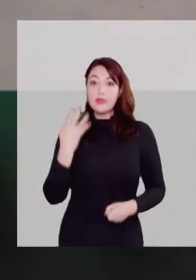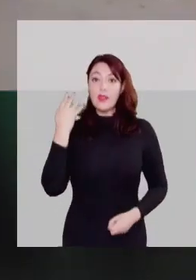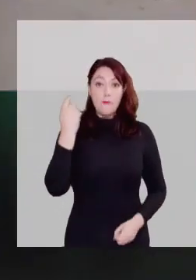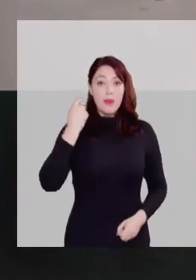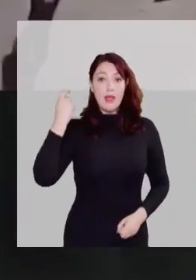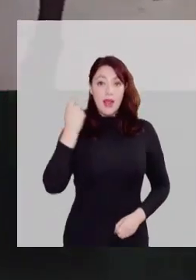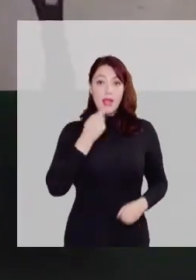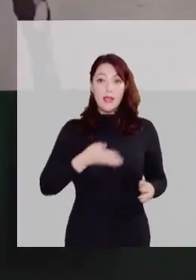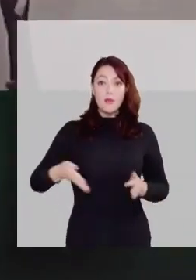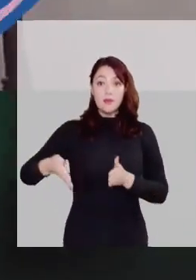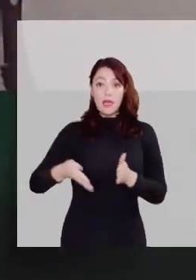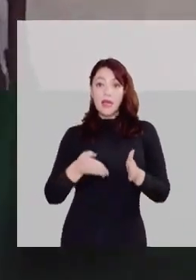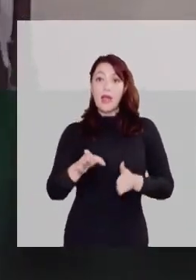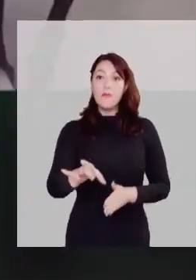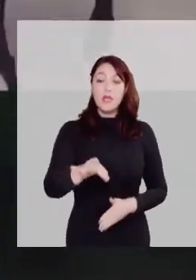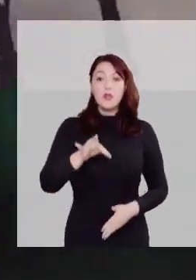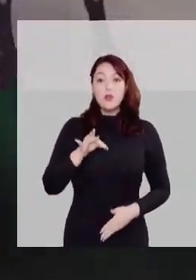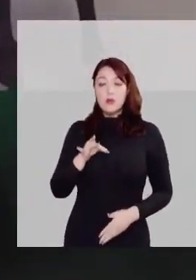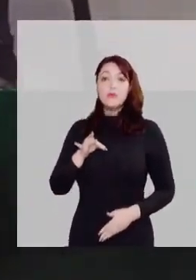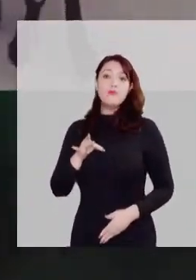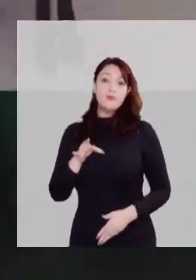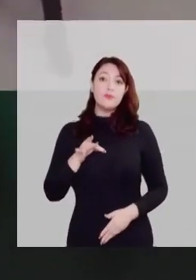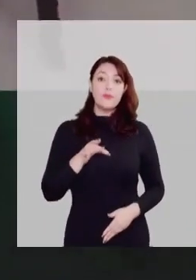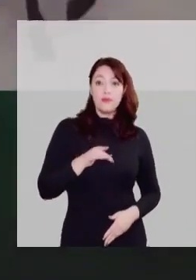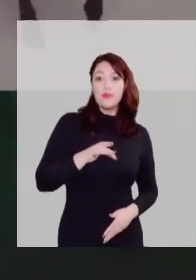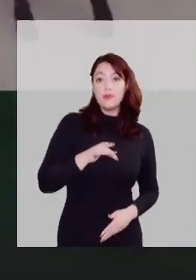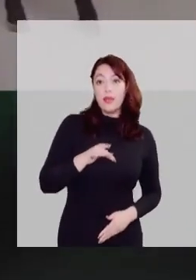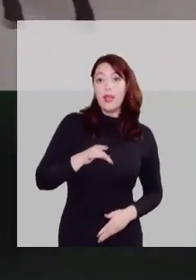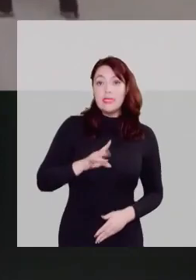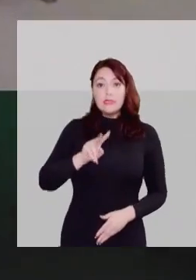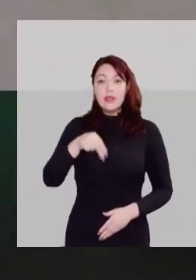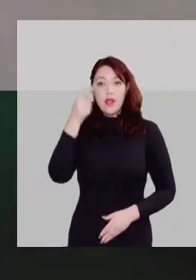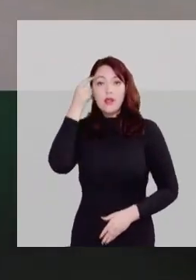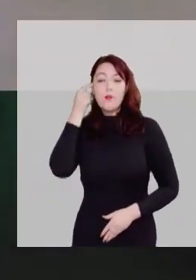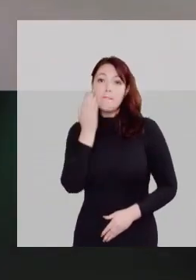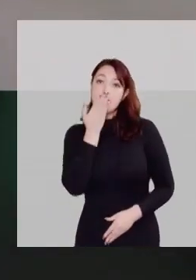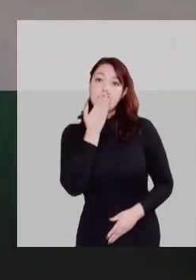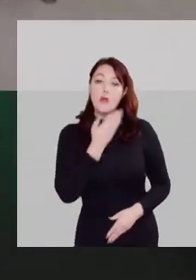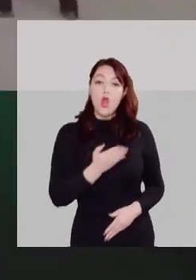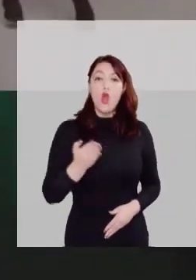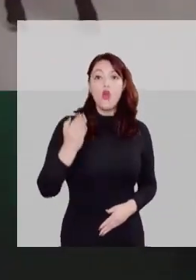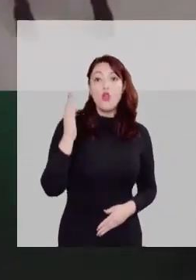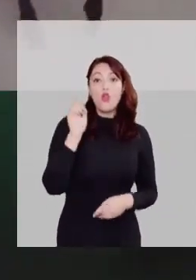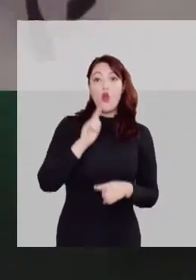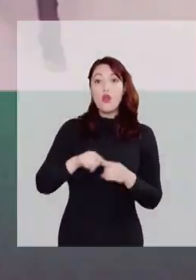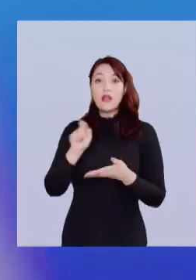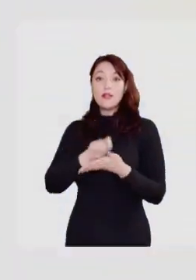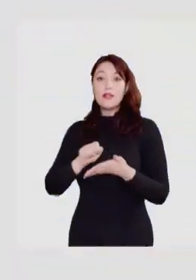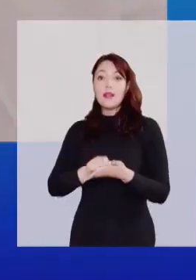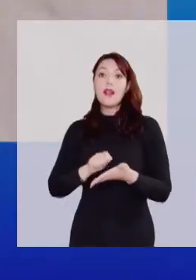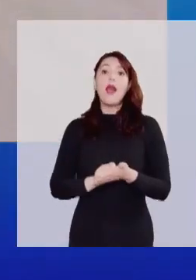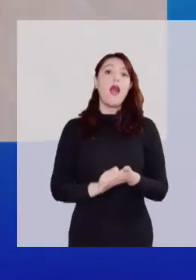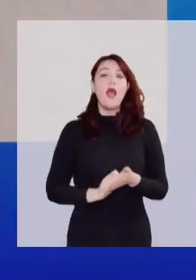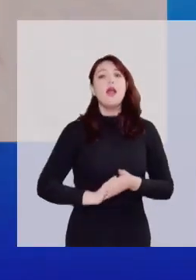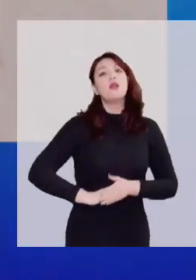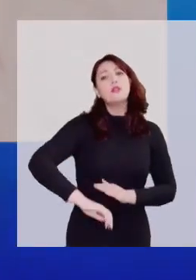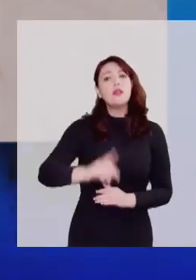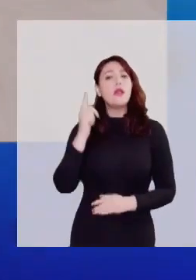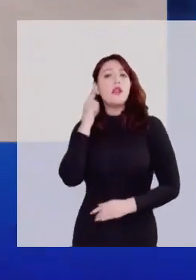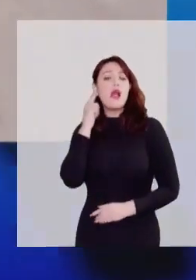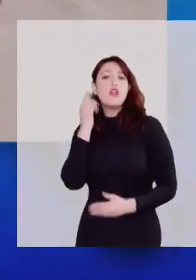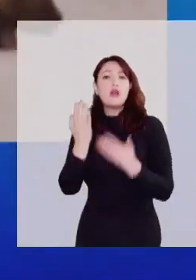Este 4 de septiembre elegimos un camino. Vamos sin rencor, vamos por una mejor. Vamos todos juntos.